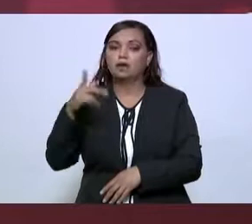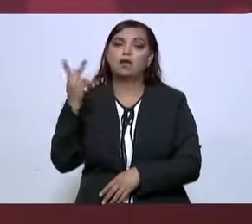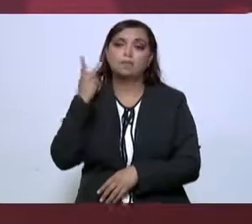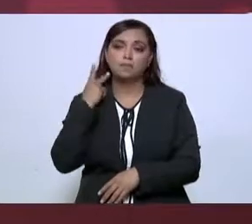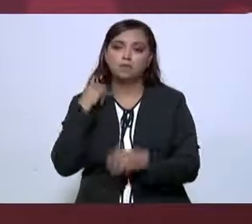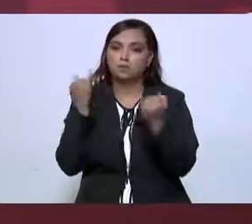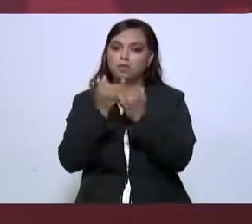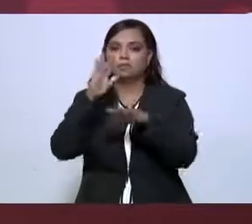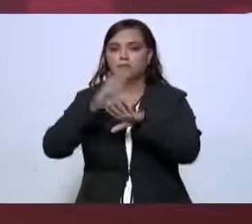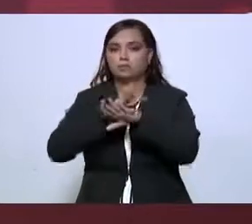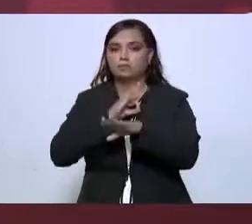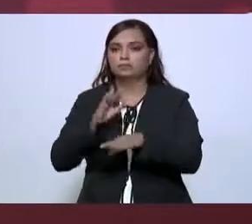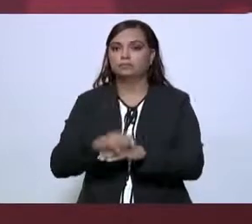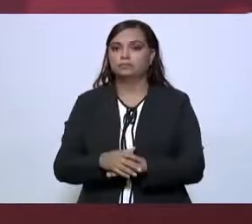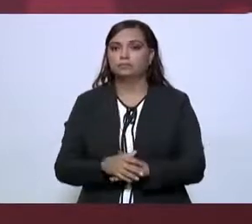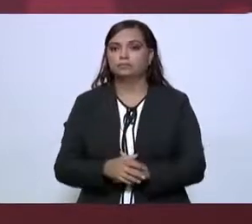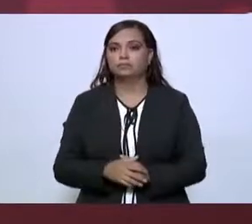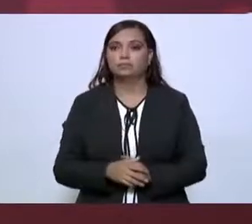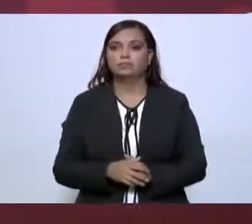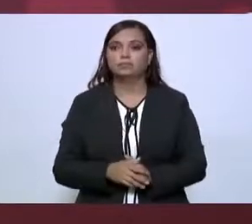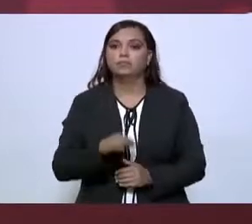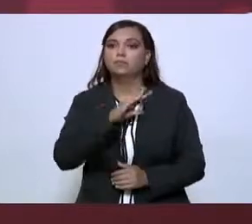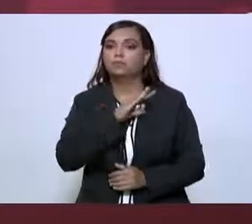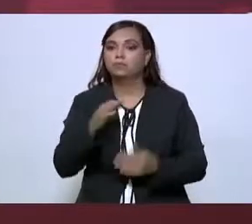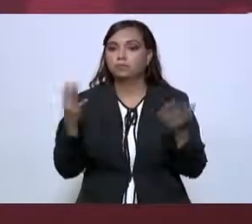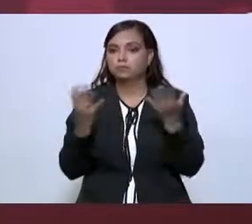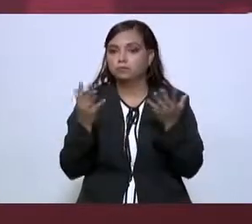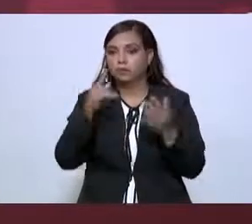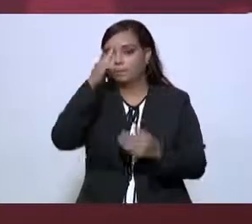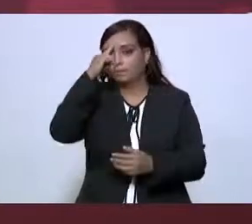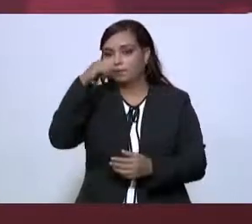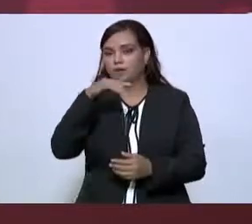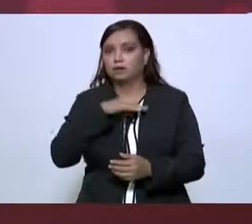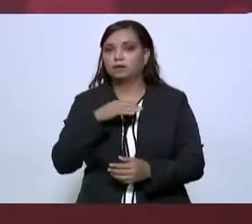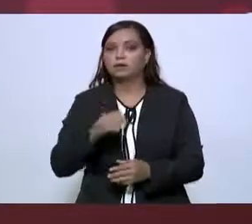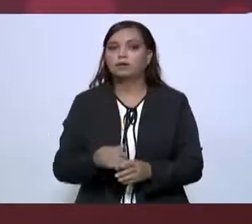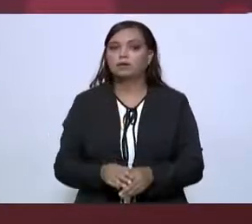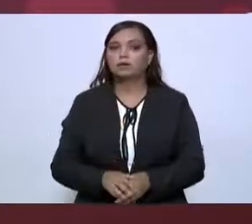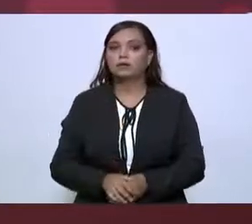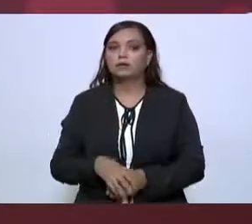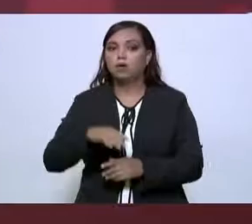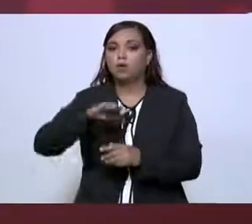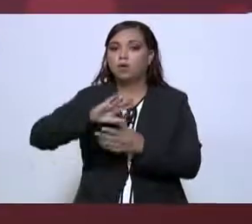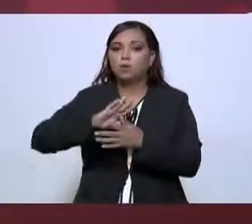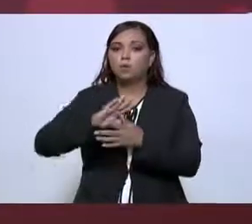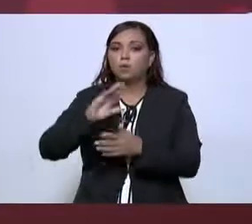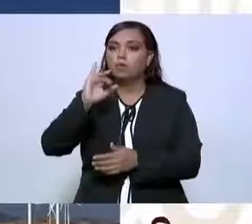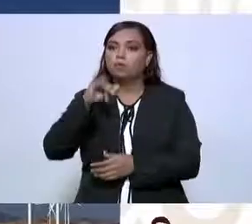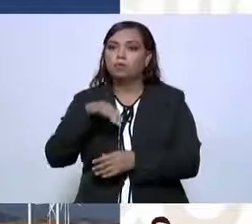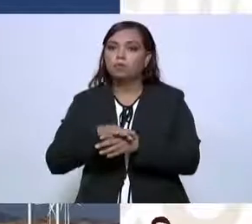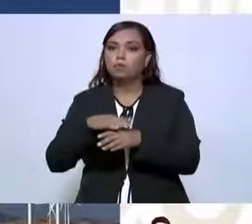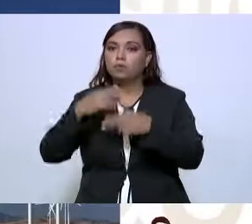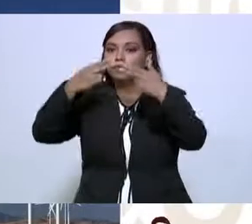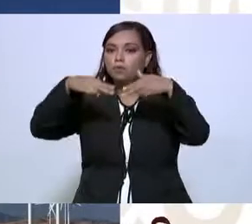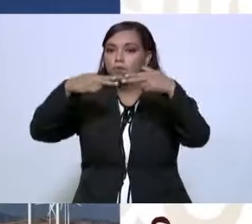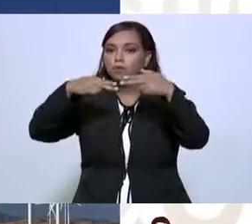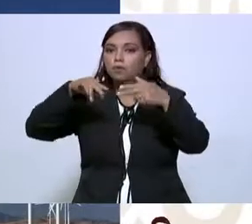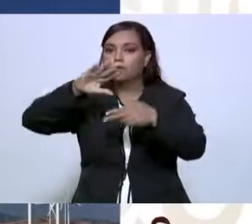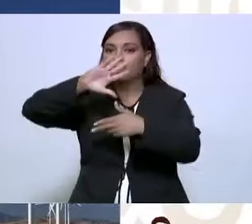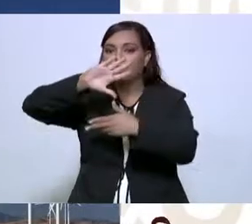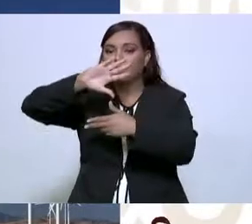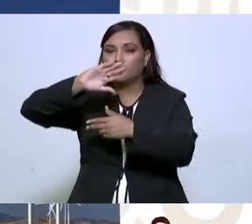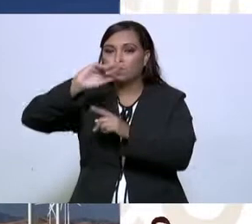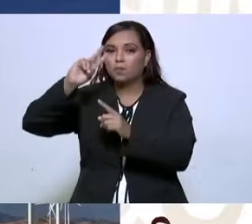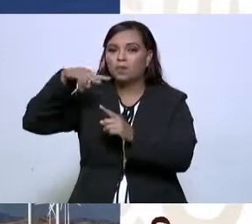también la que sigue, por favor. Puede ser para la industria eólica, de que ahí importen o exporten todos